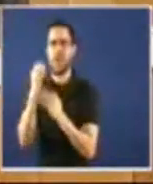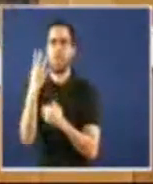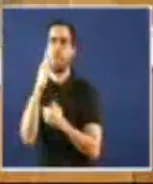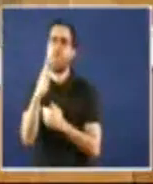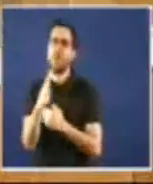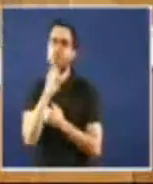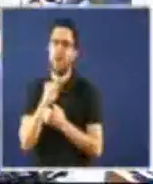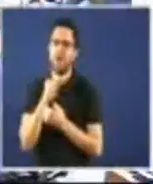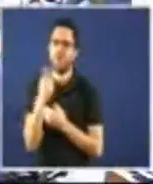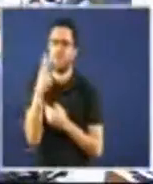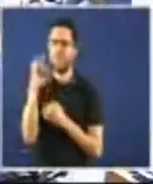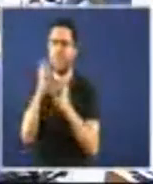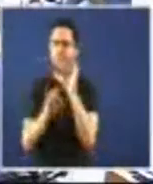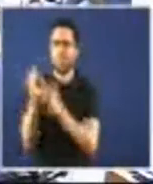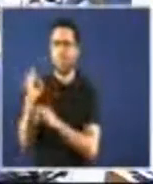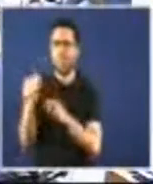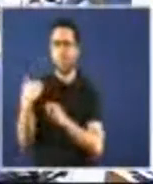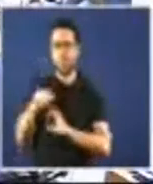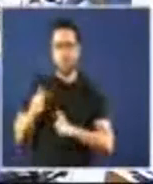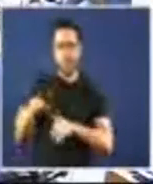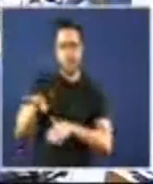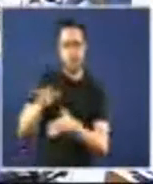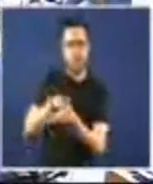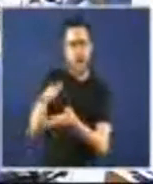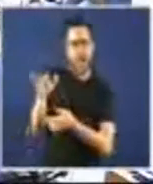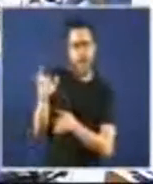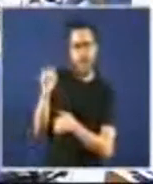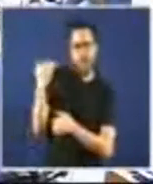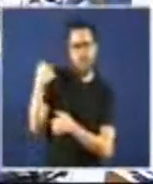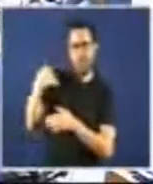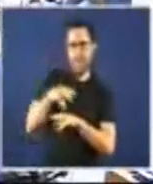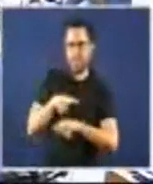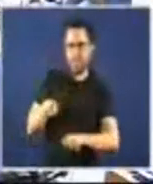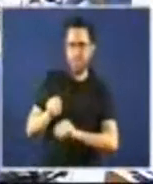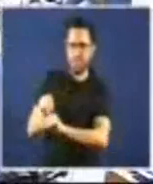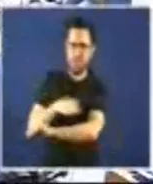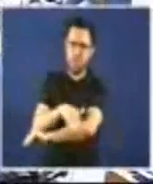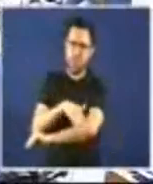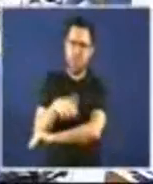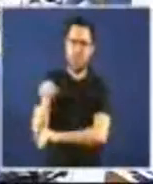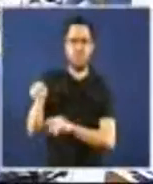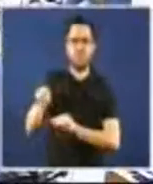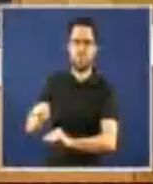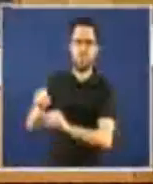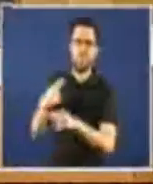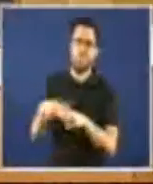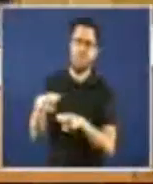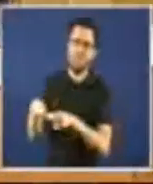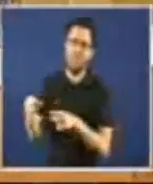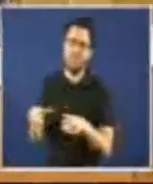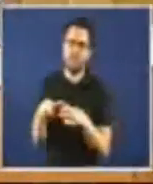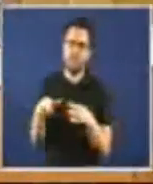% do que dispuñan ao comenzo. Ou seja, esa é a calitativa política de vivendas sociais de Núñez mentre os